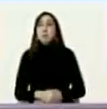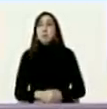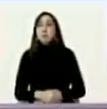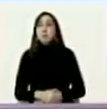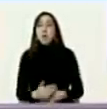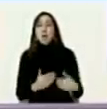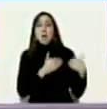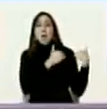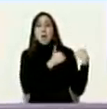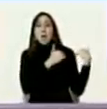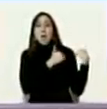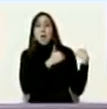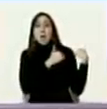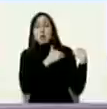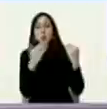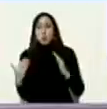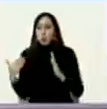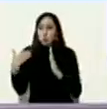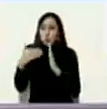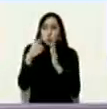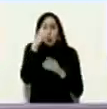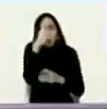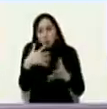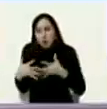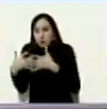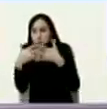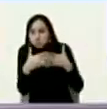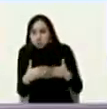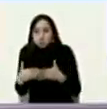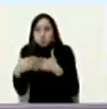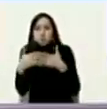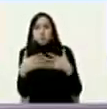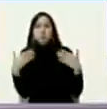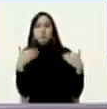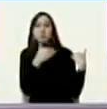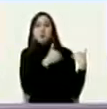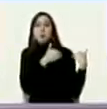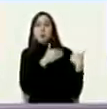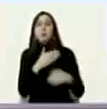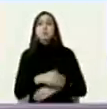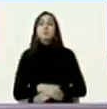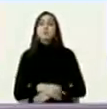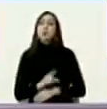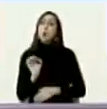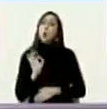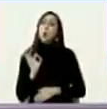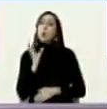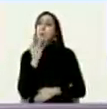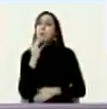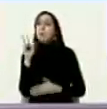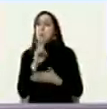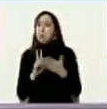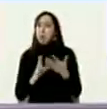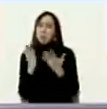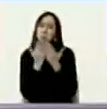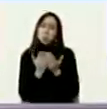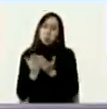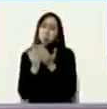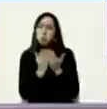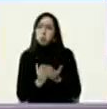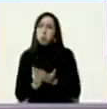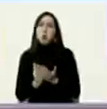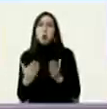responsable el intervencionismo gringo si estudias el golpe de estado contra Joao Goulart